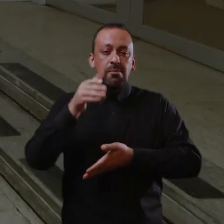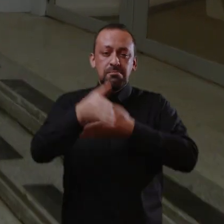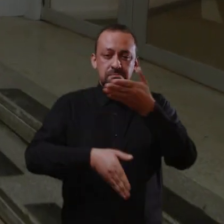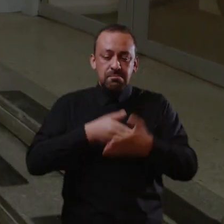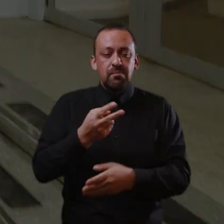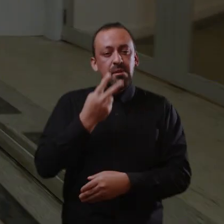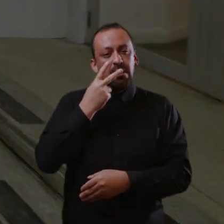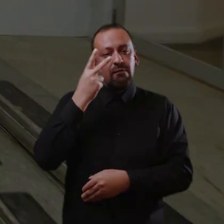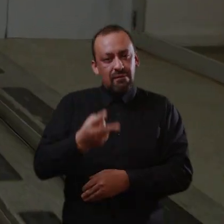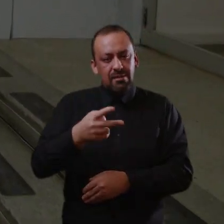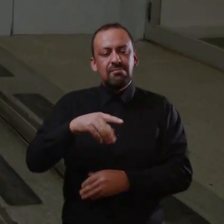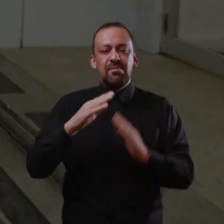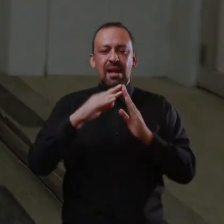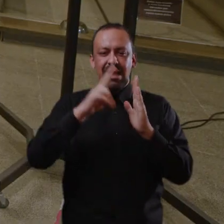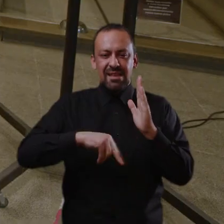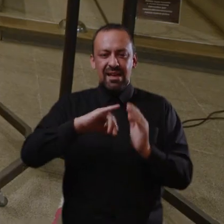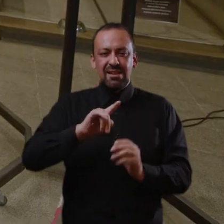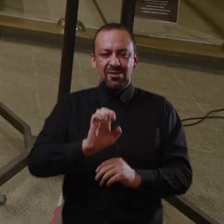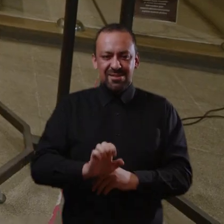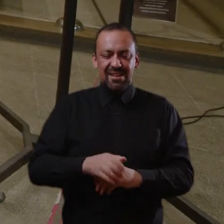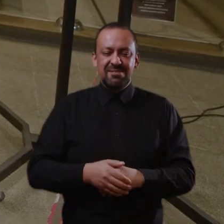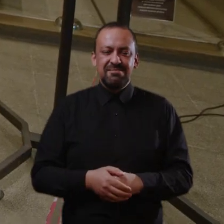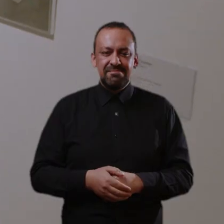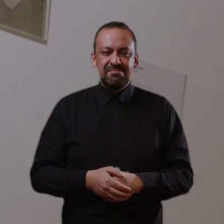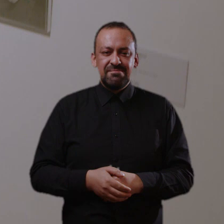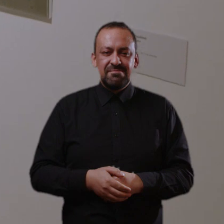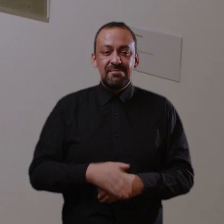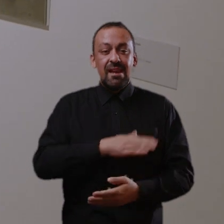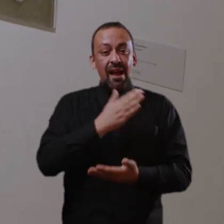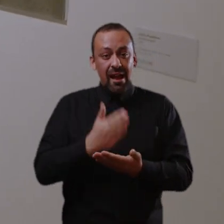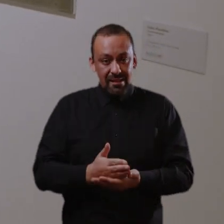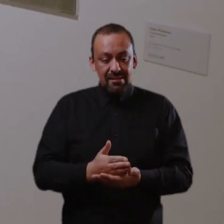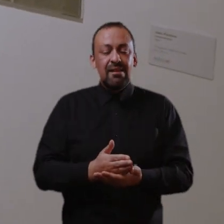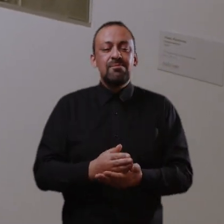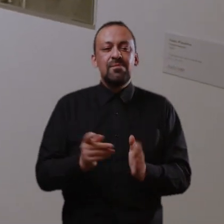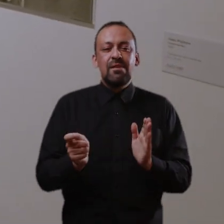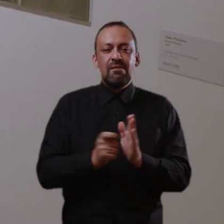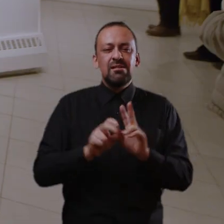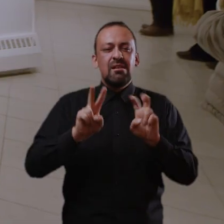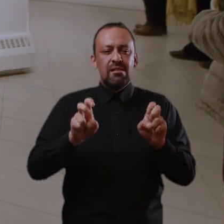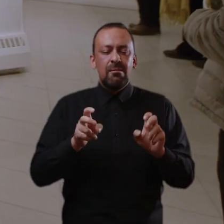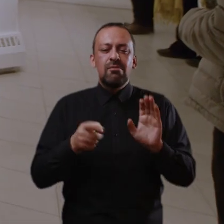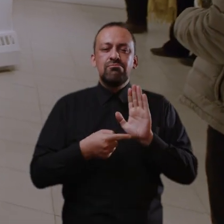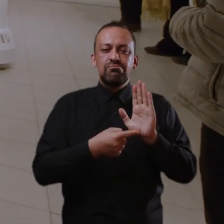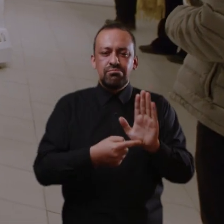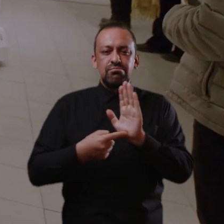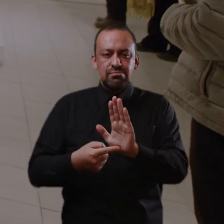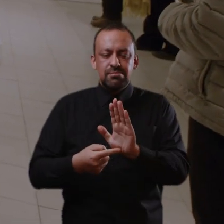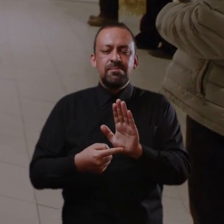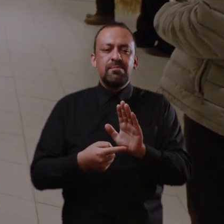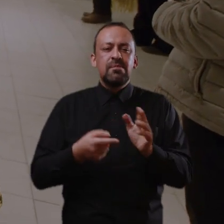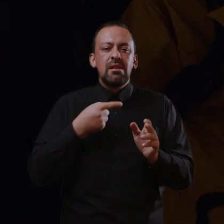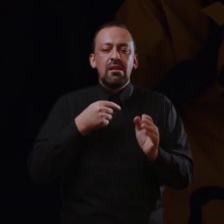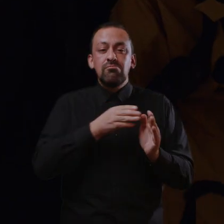lugares del sur de Chile a visitar la Casa del Arte José Clemente Orozco. A esta exposición, una exposición de itinerancia